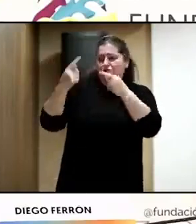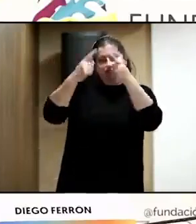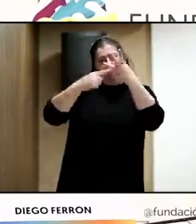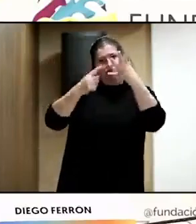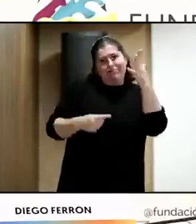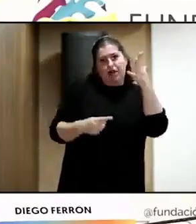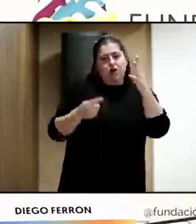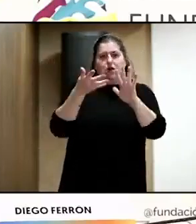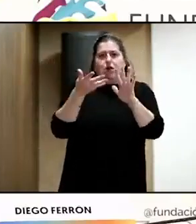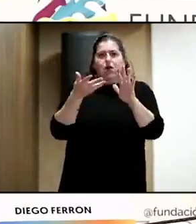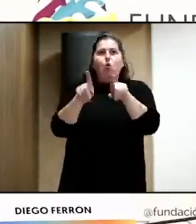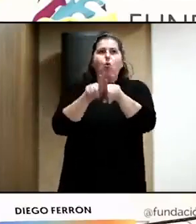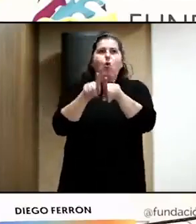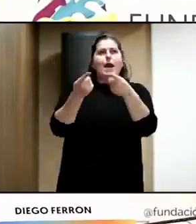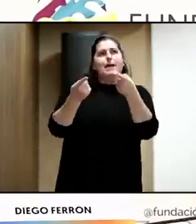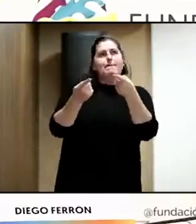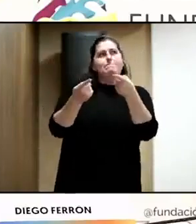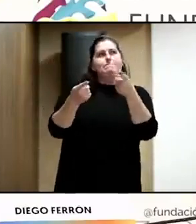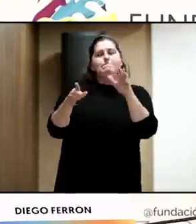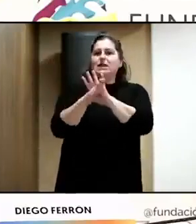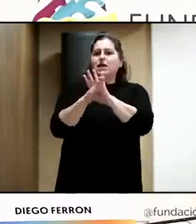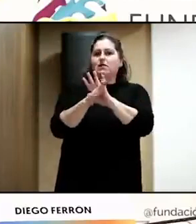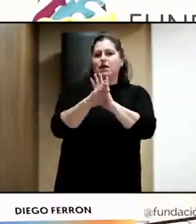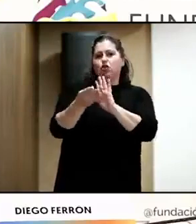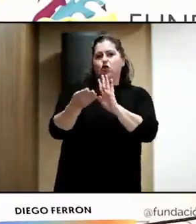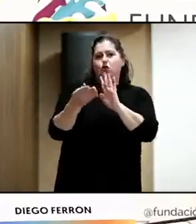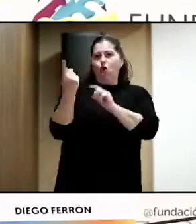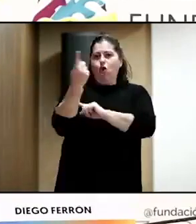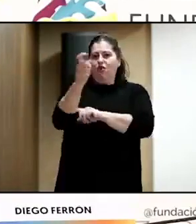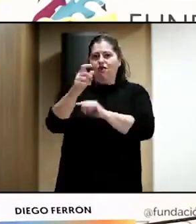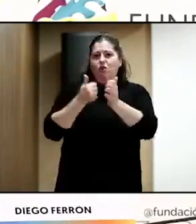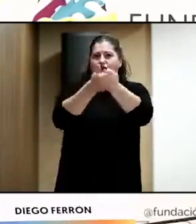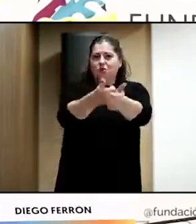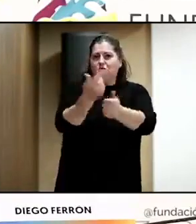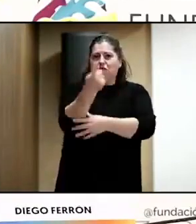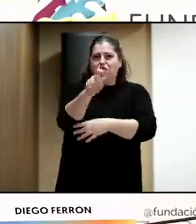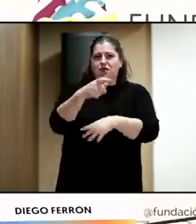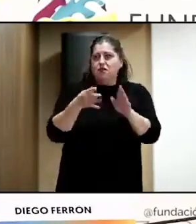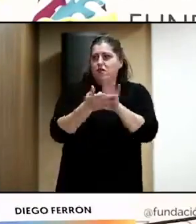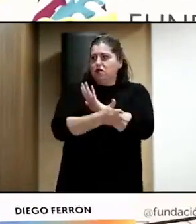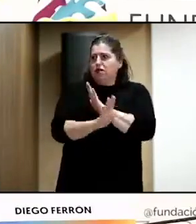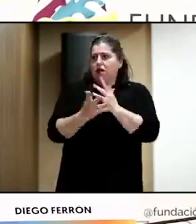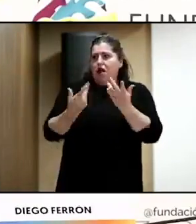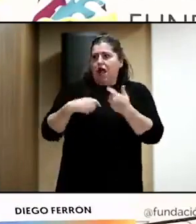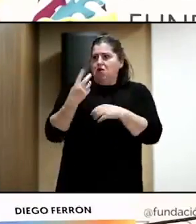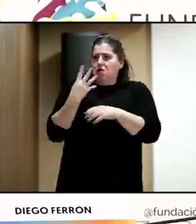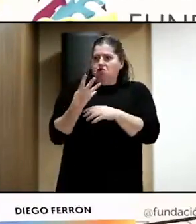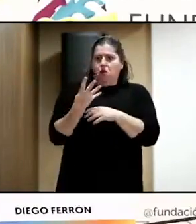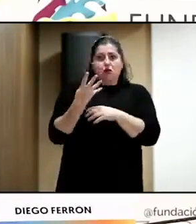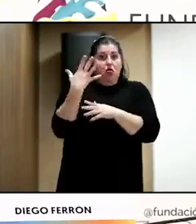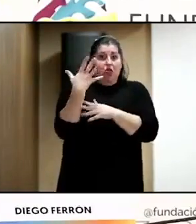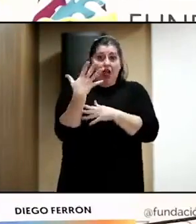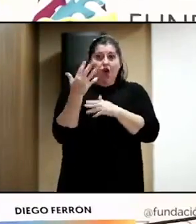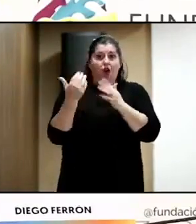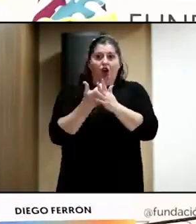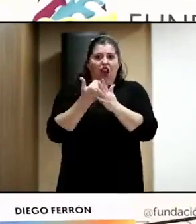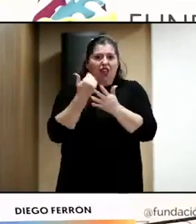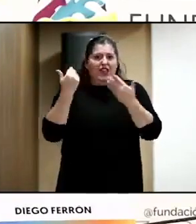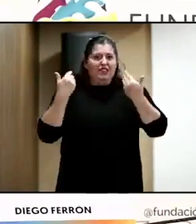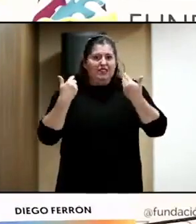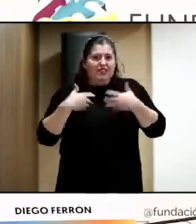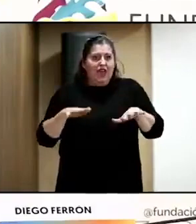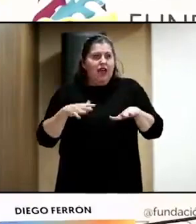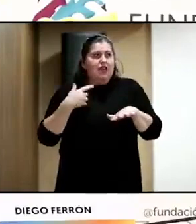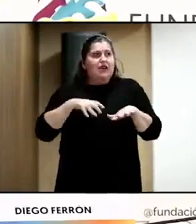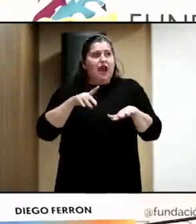un poquitín manteniendo. No debería de ocurrir que hubiese más de, no lo sé, yo creo que cuatro o cinco ediciones, ¿no? Diego, ya si